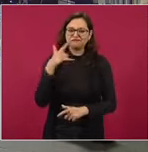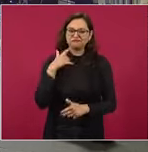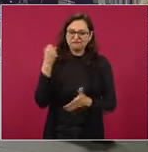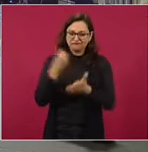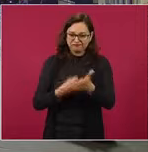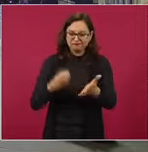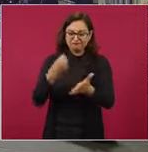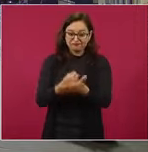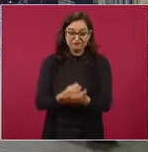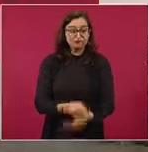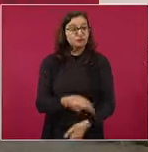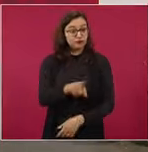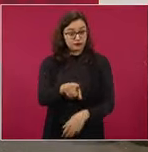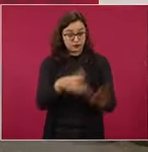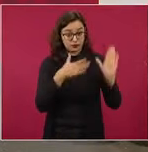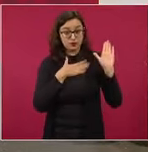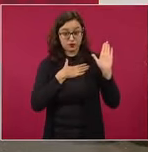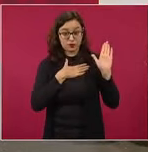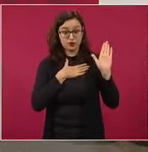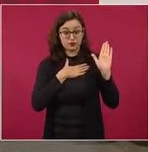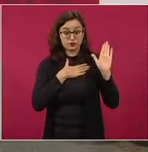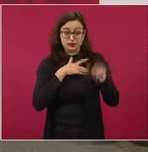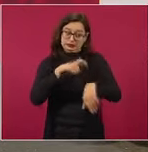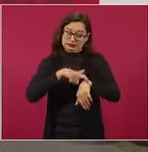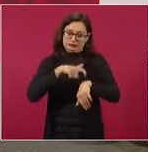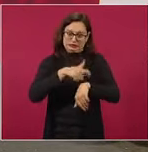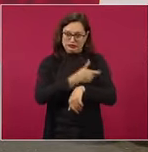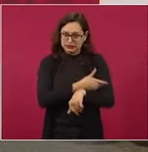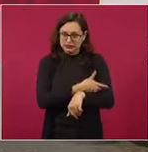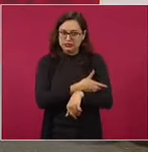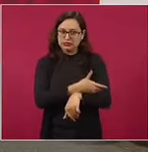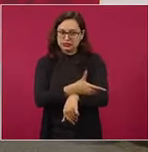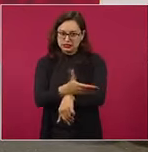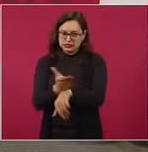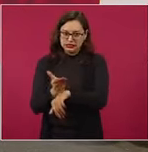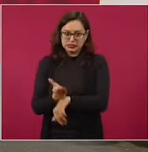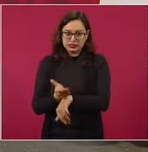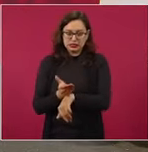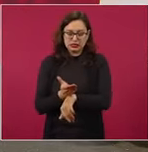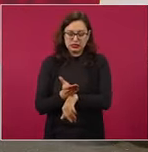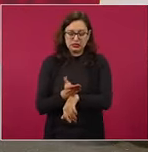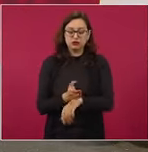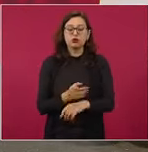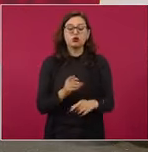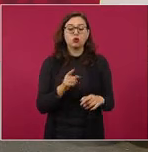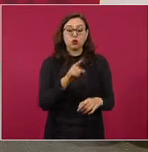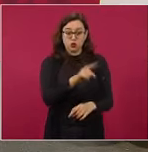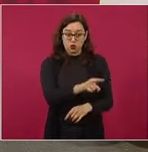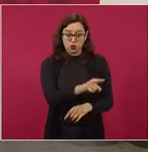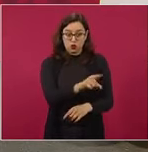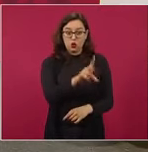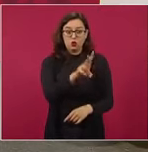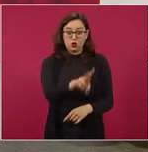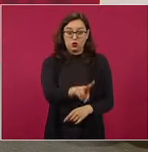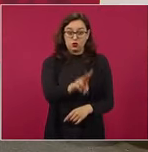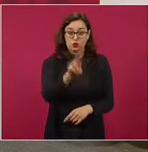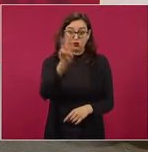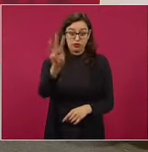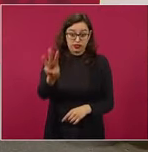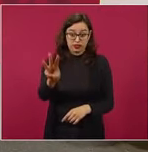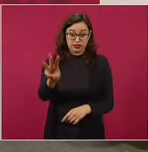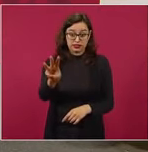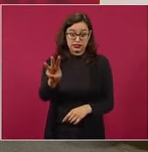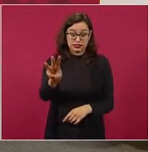compromiso, si hay que hacernos, pasó el tiempo. Uno, dos, tres,